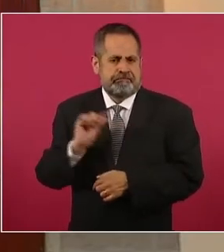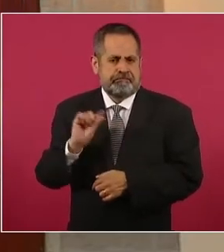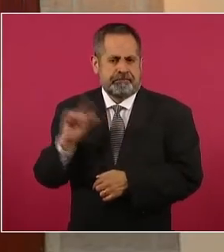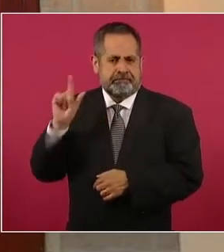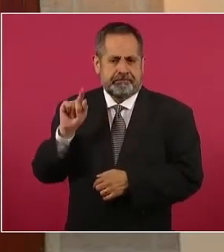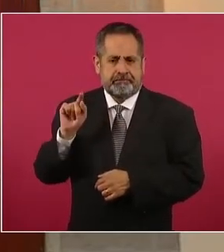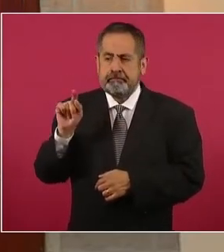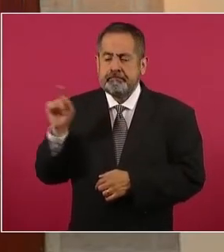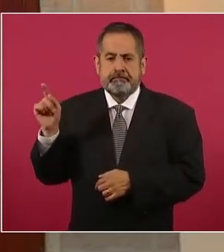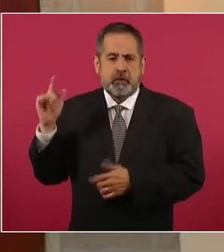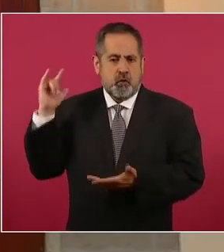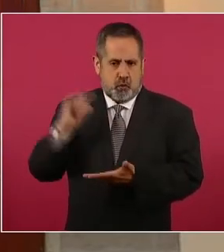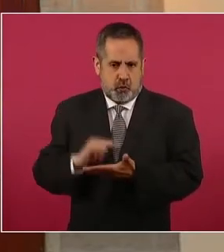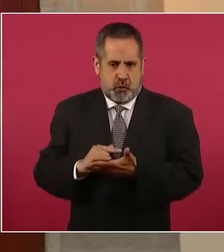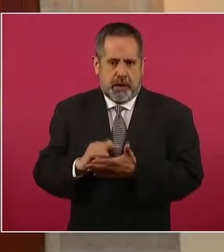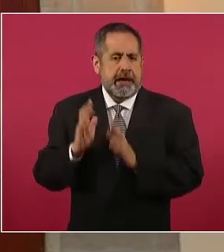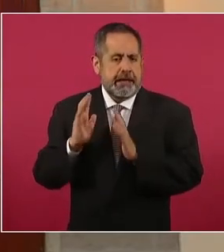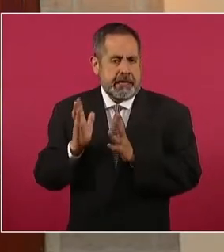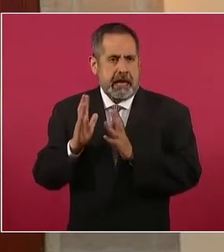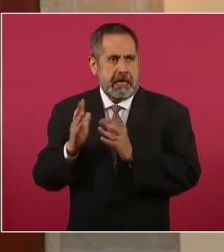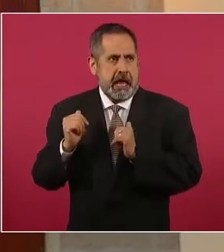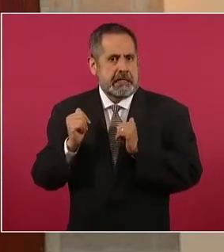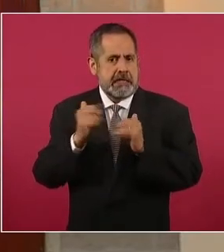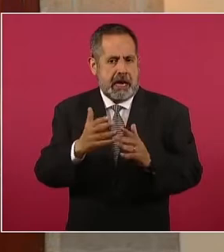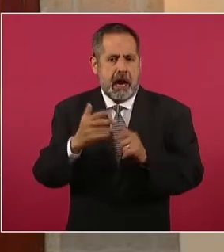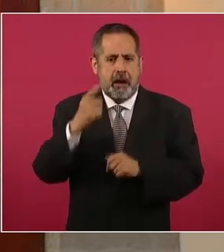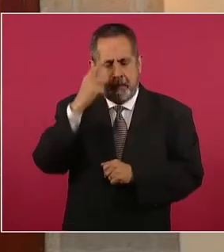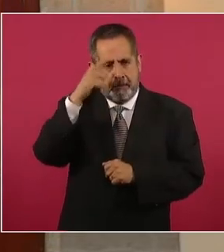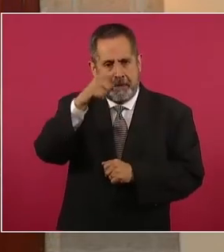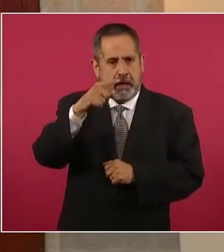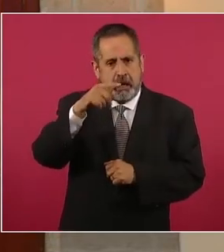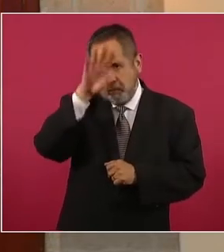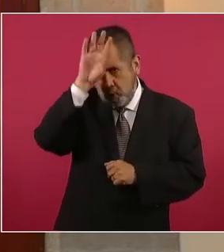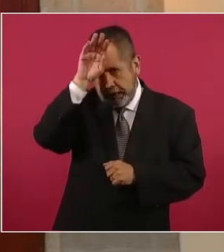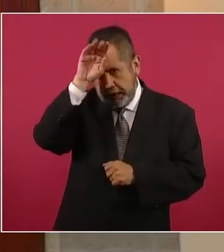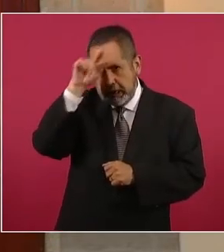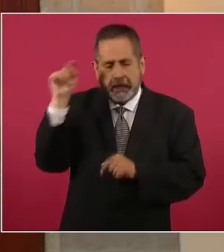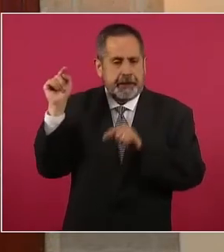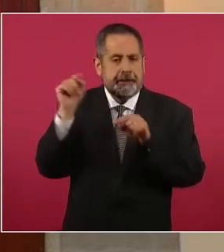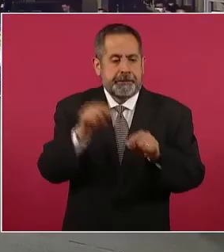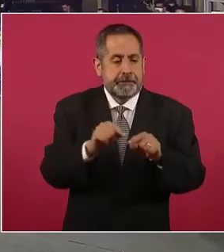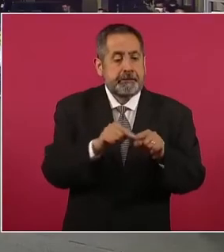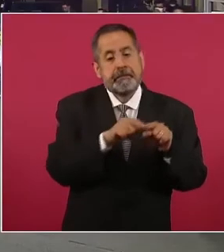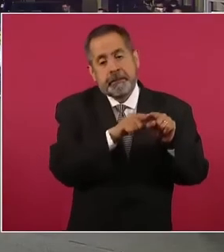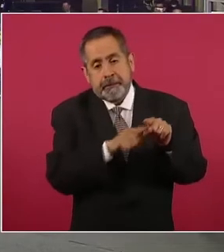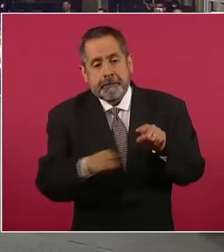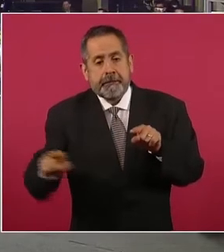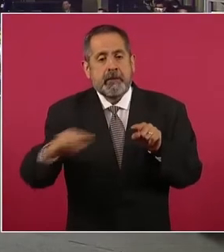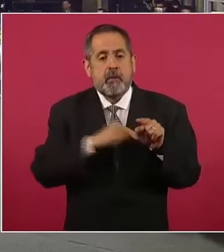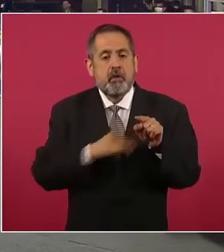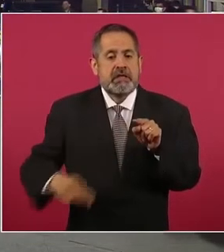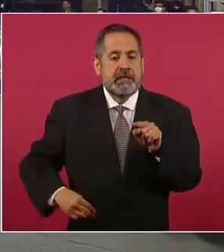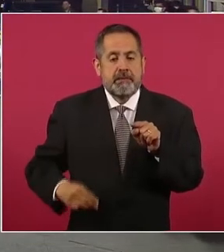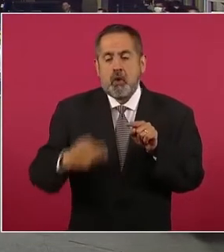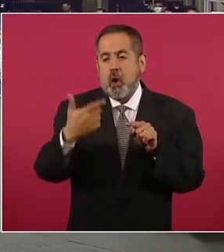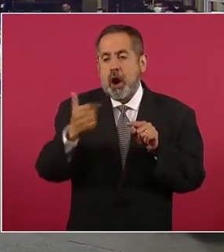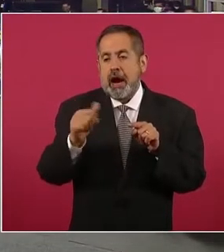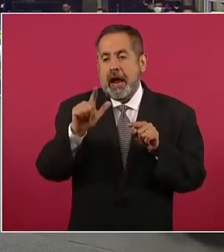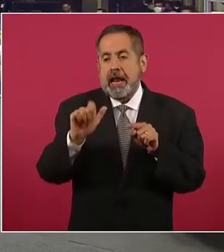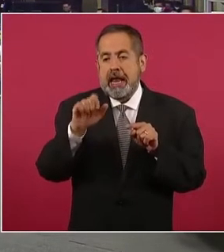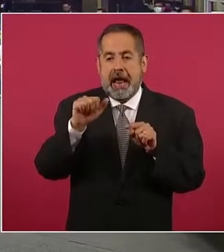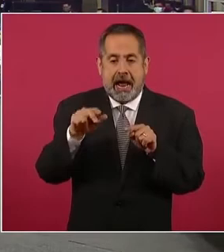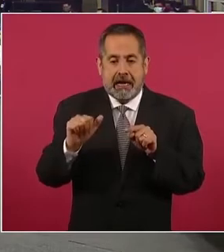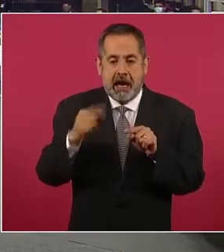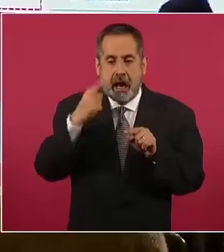arribó a la ciudad de Monterrey y que se va a trasladar al municipio de Galeana, en Nuevo León, para la